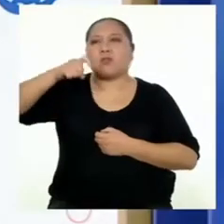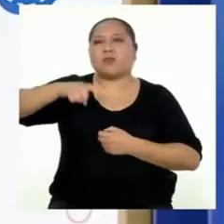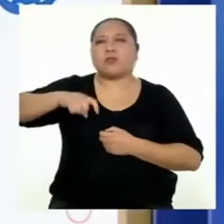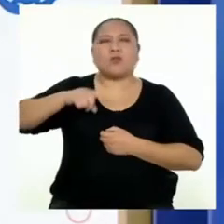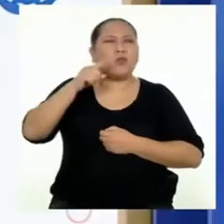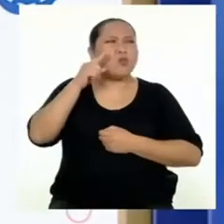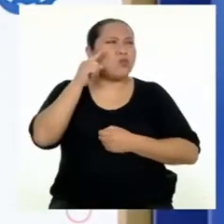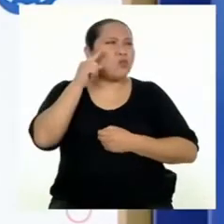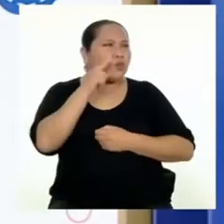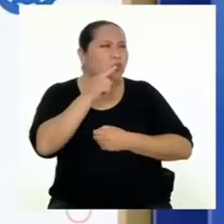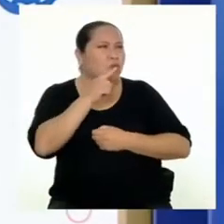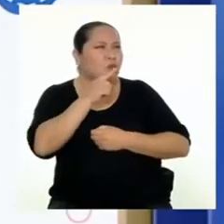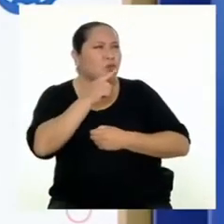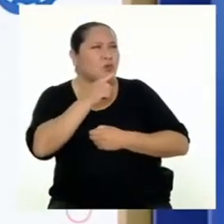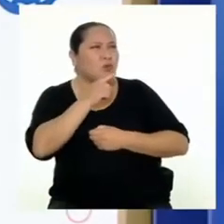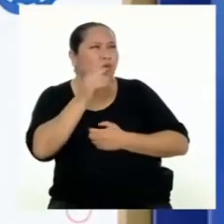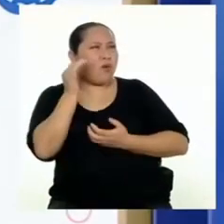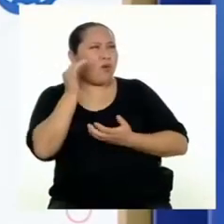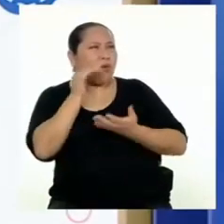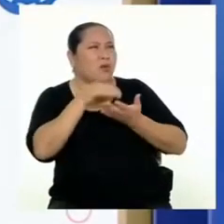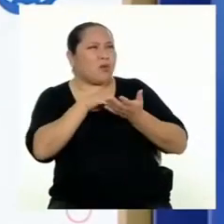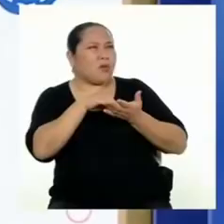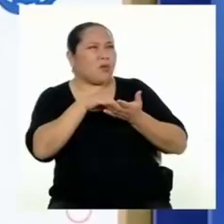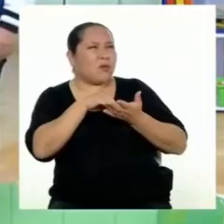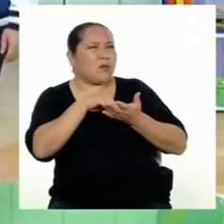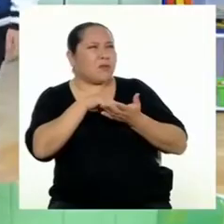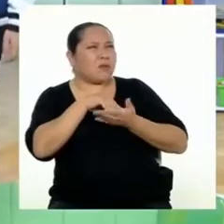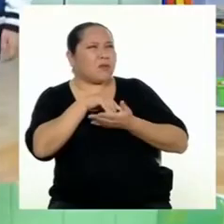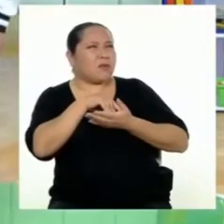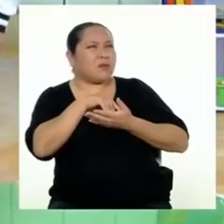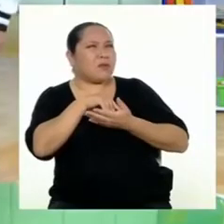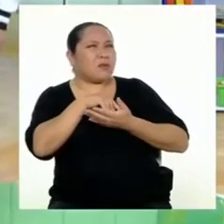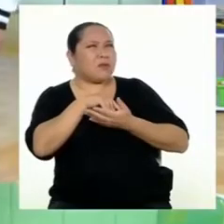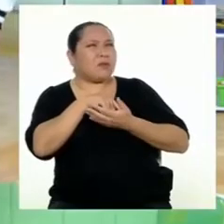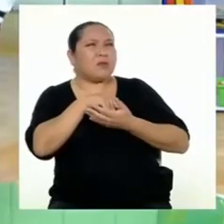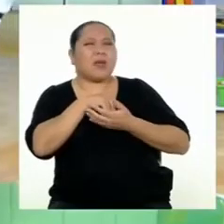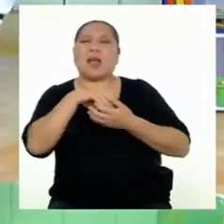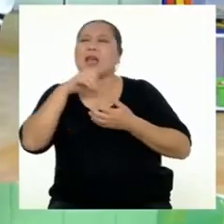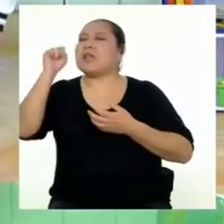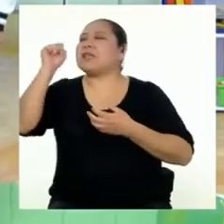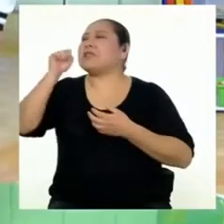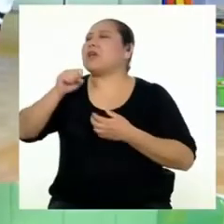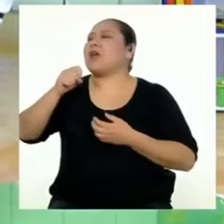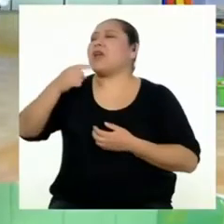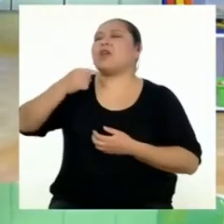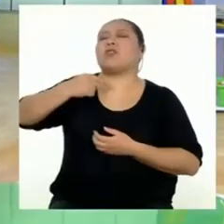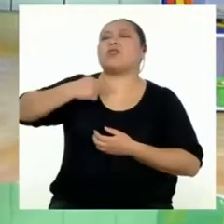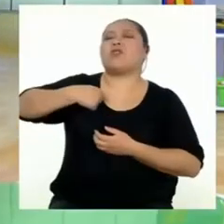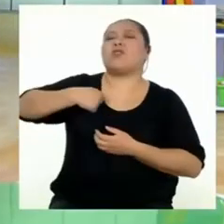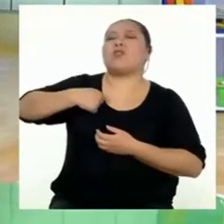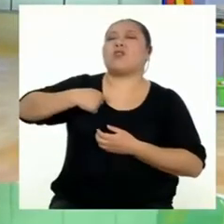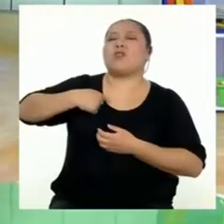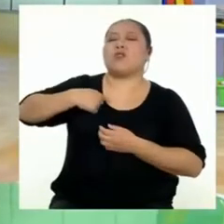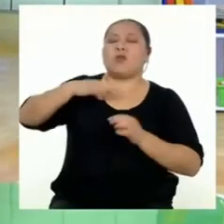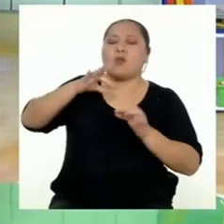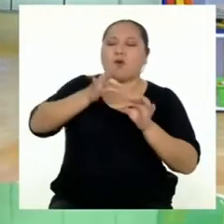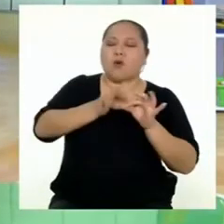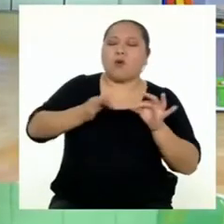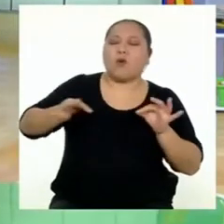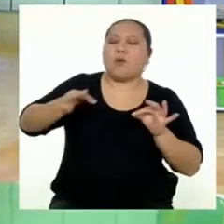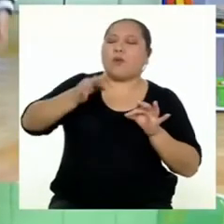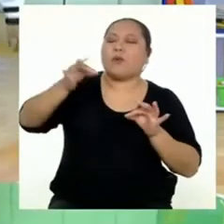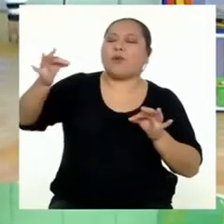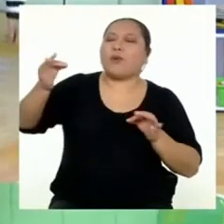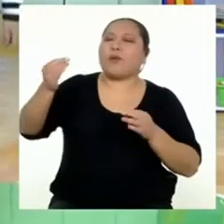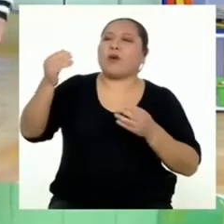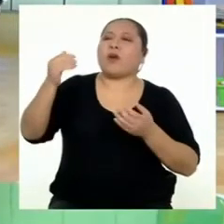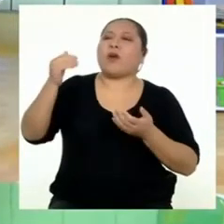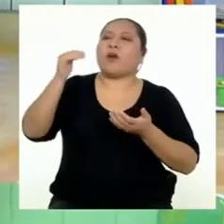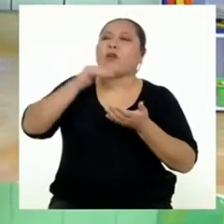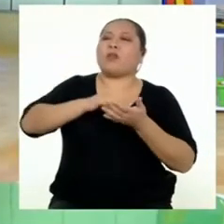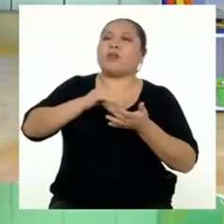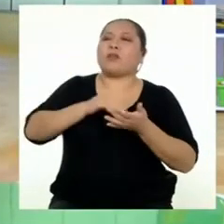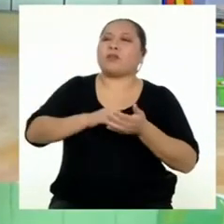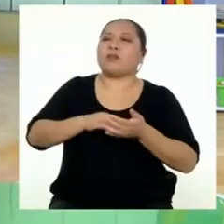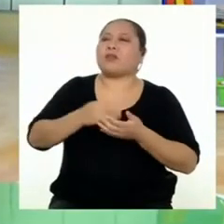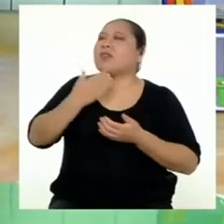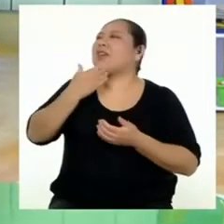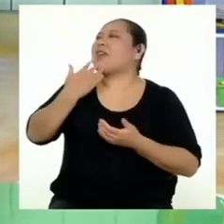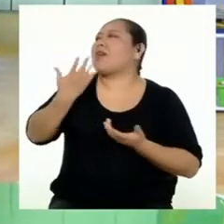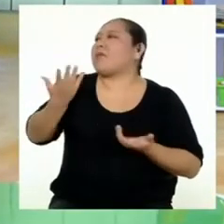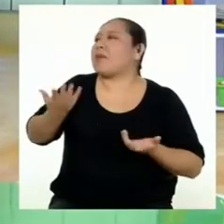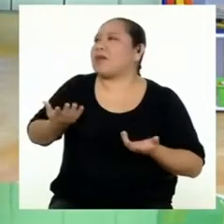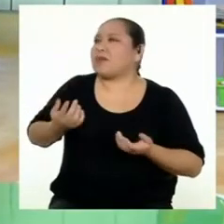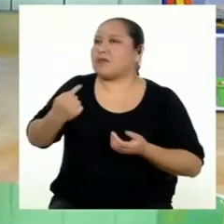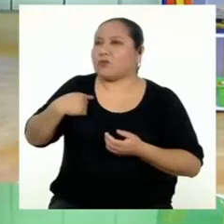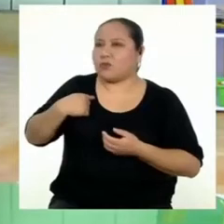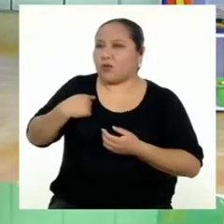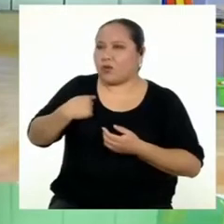¿Tú? ¿De nuevo? ¡Sí! ¡Yo! ¡El genio de la lámpara de nuevo! ¿Quién más podría